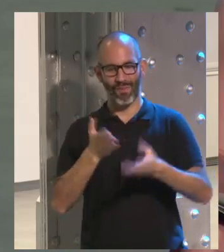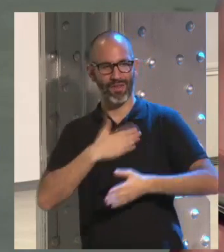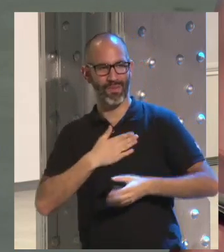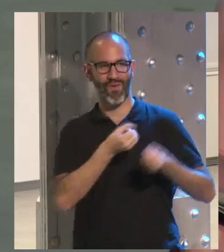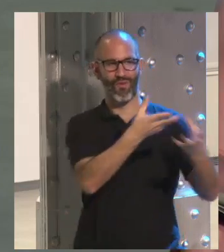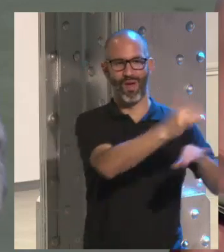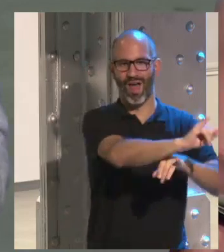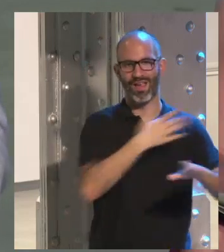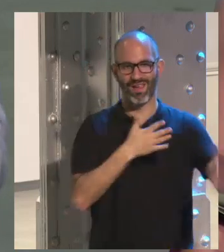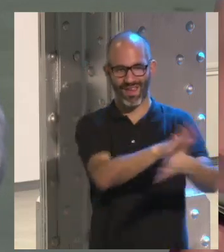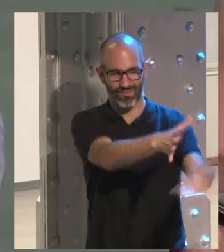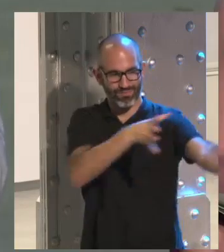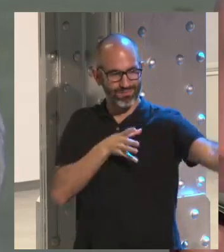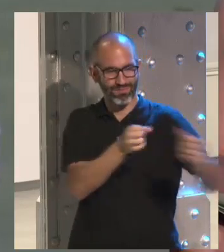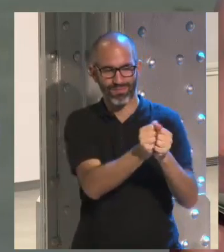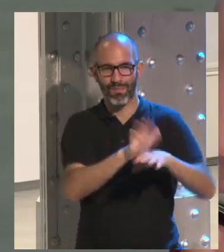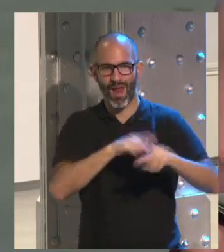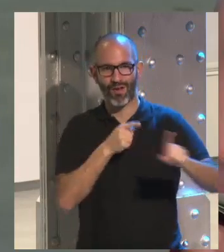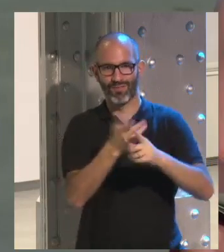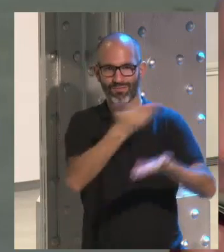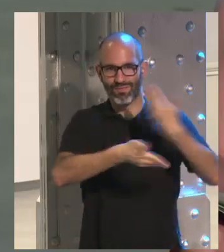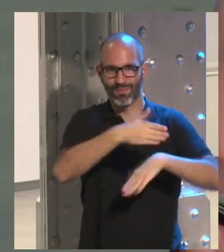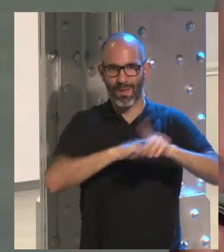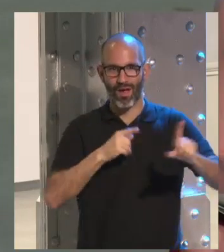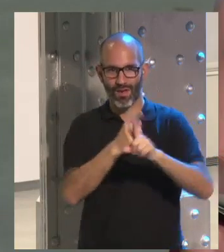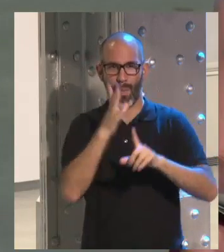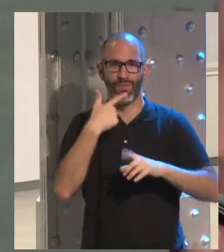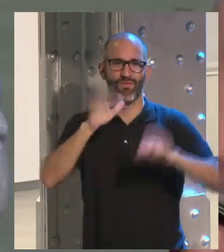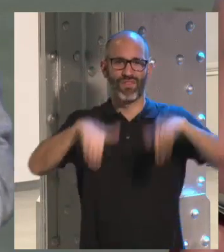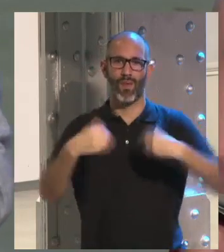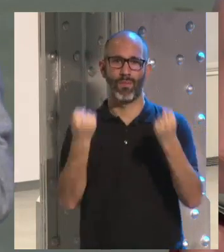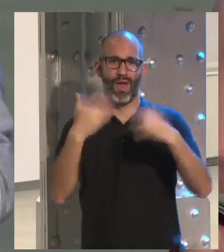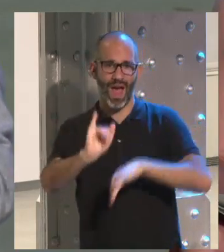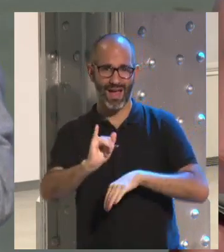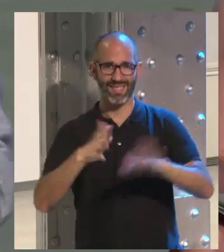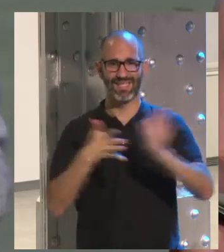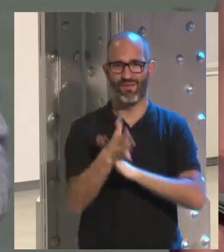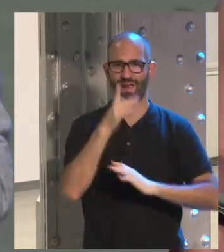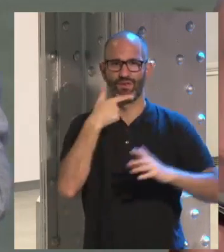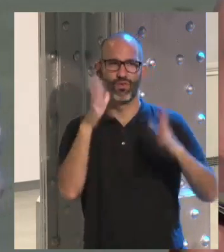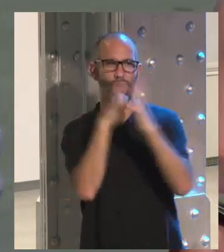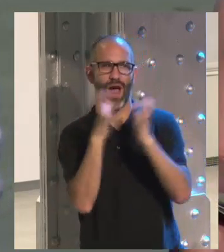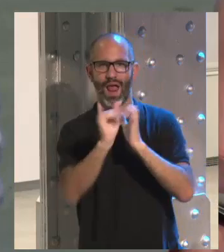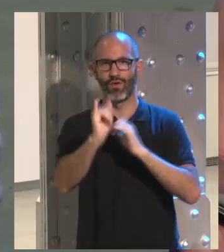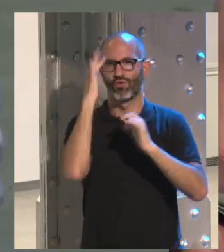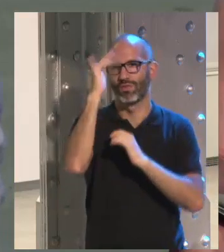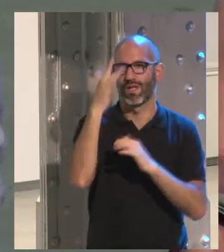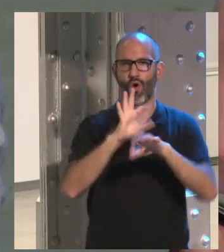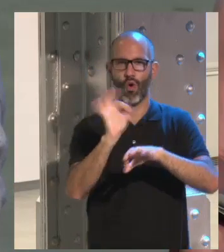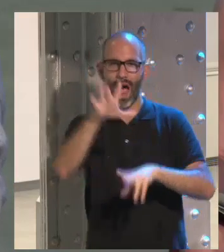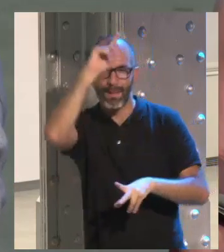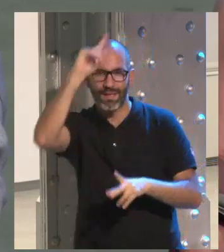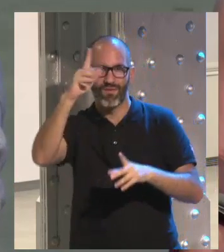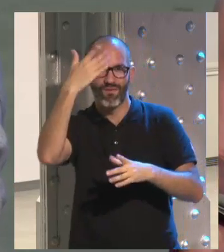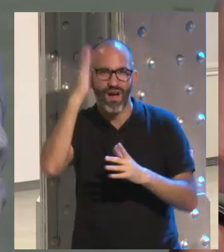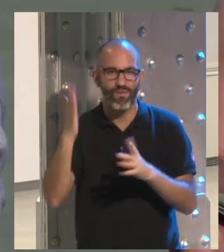poderoso es tener todas las redes de cualquier persona, sus amigos, sus deseos, sus arrepentimientos en